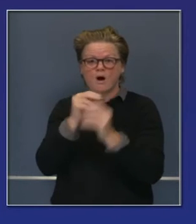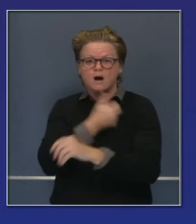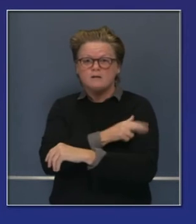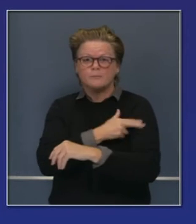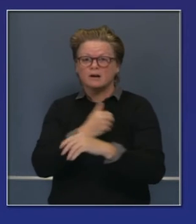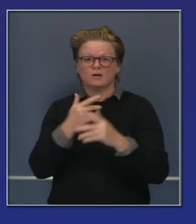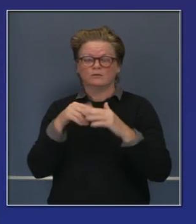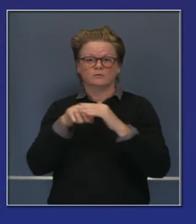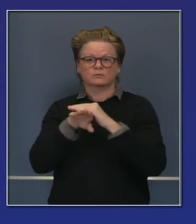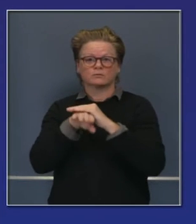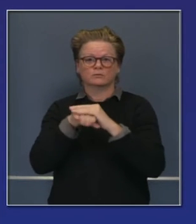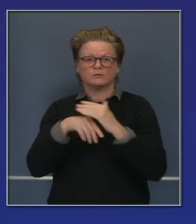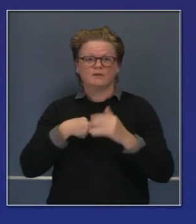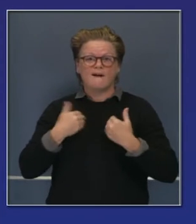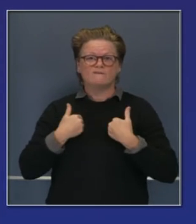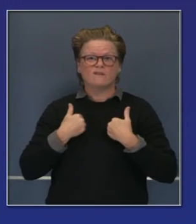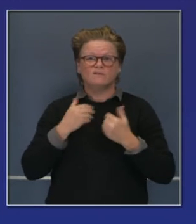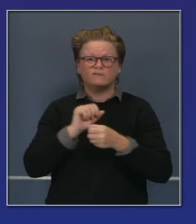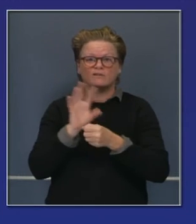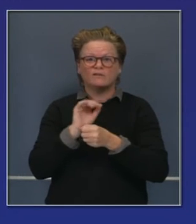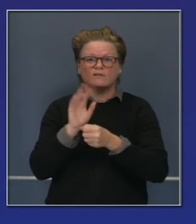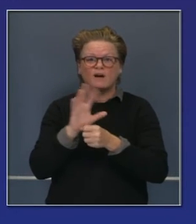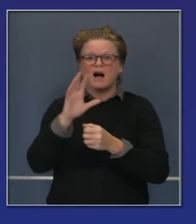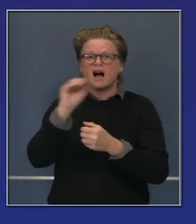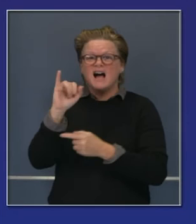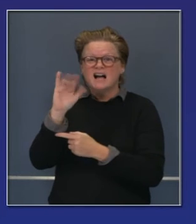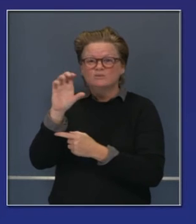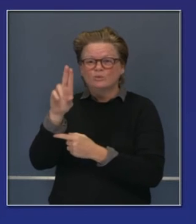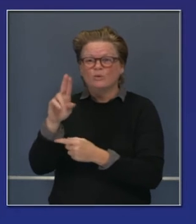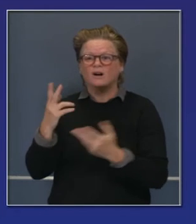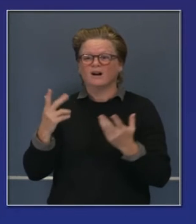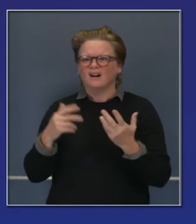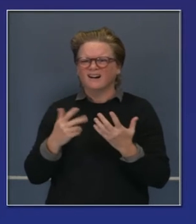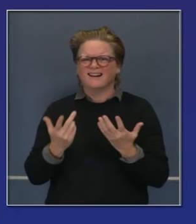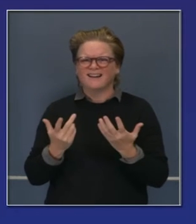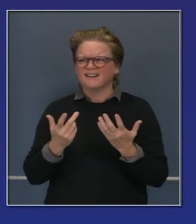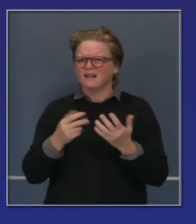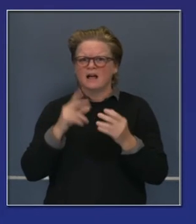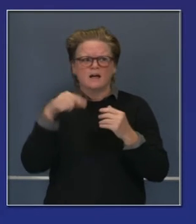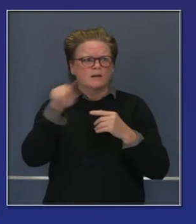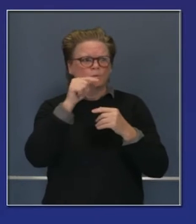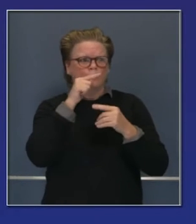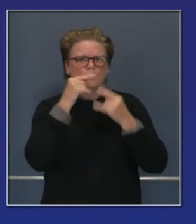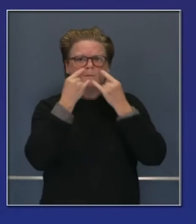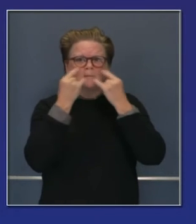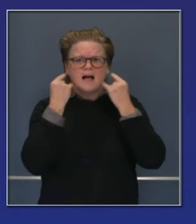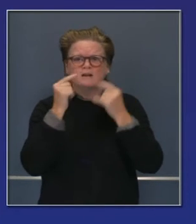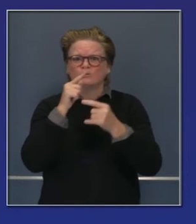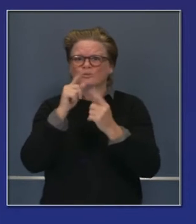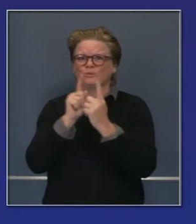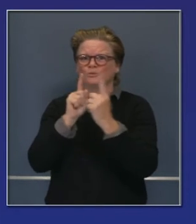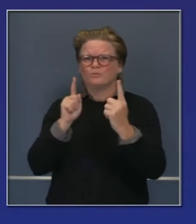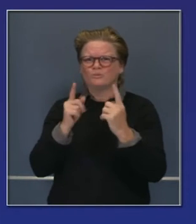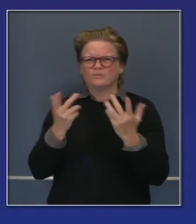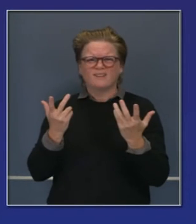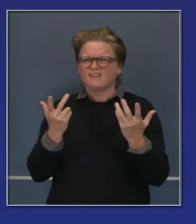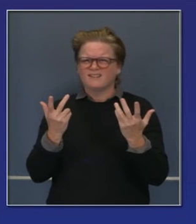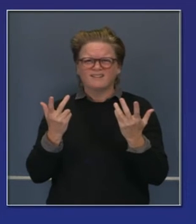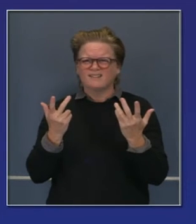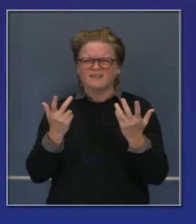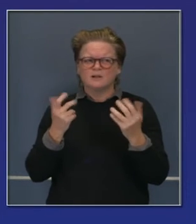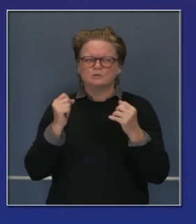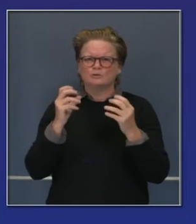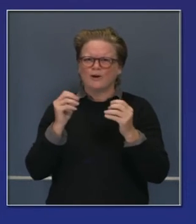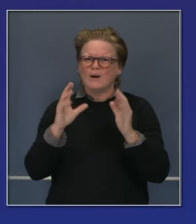guardando distancia física, social. No baje la guardia. La interrogante obvia que planteamos seguramente más